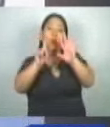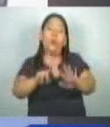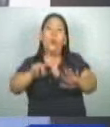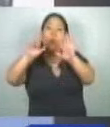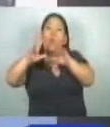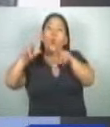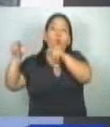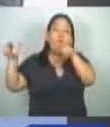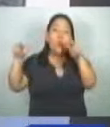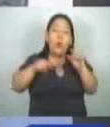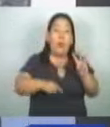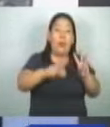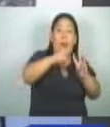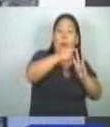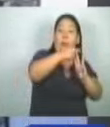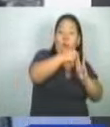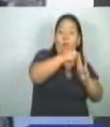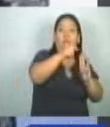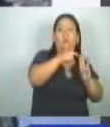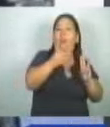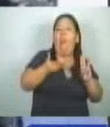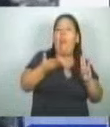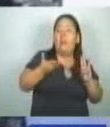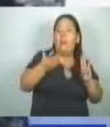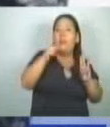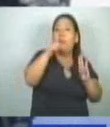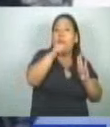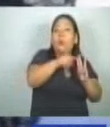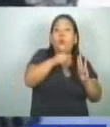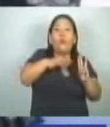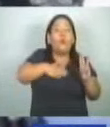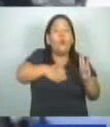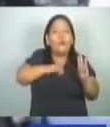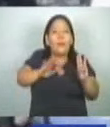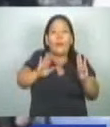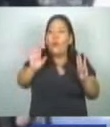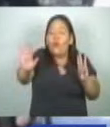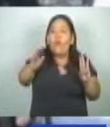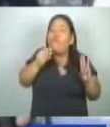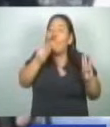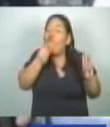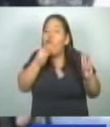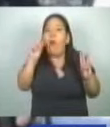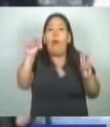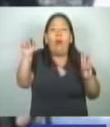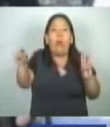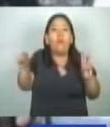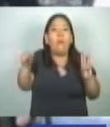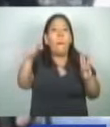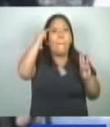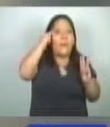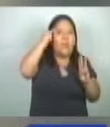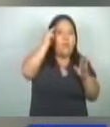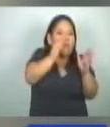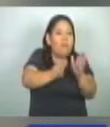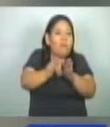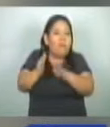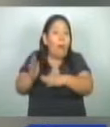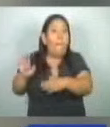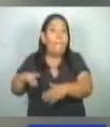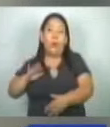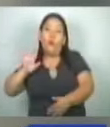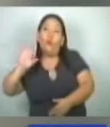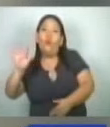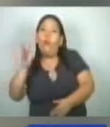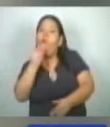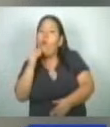la PNC, Christopher y Jonathan eran nietos y, además, habrían planeado este crimen para poder robarle el dinero a